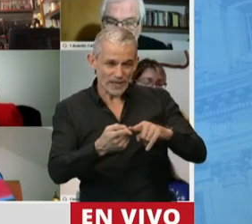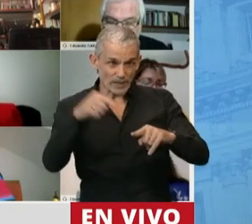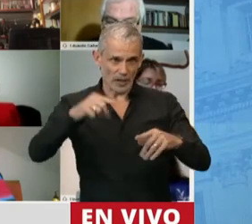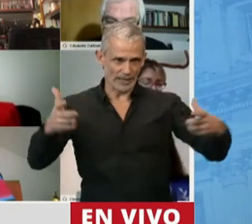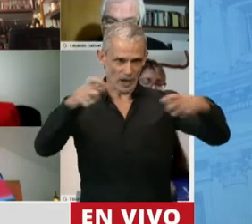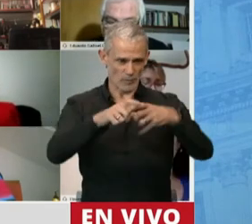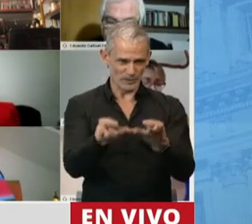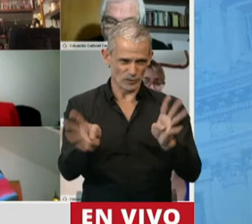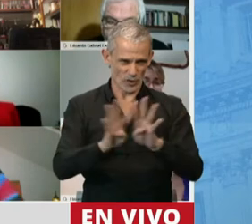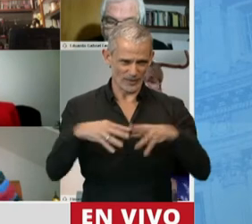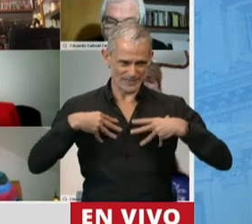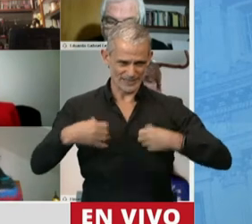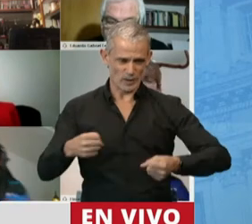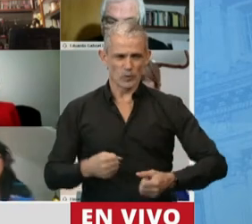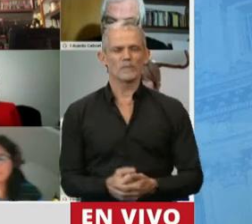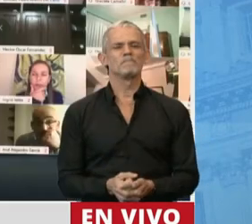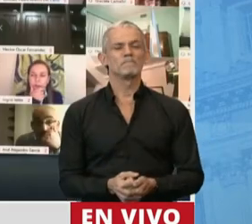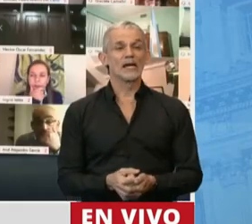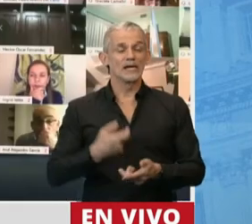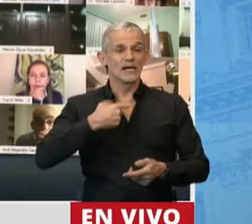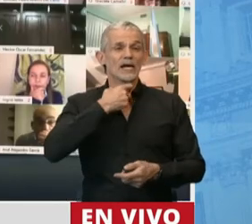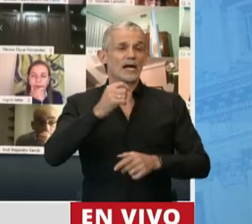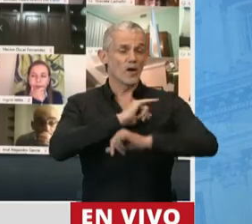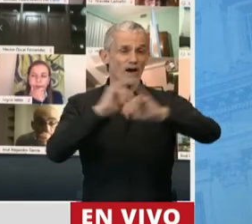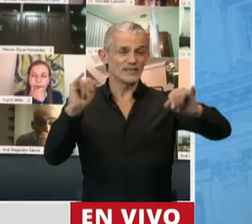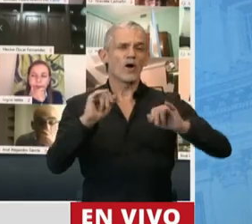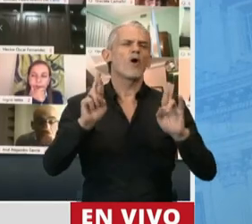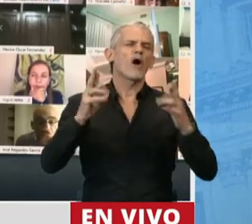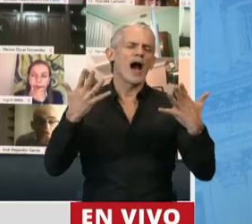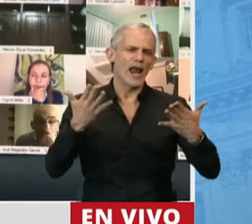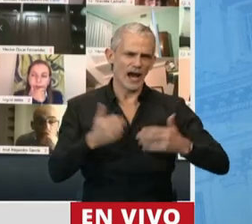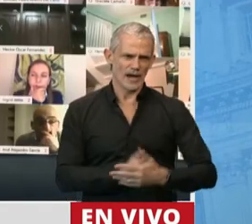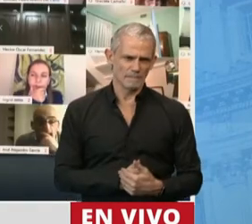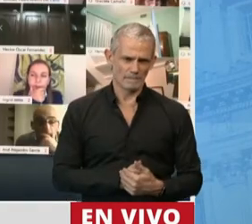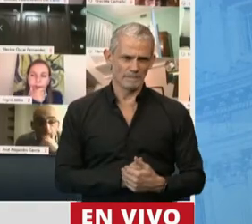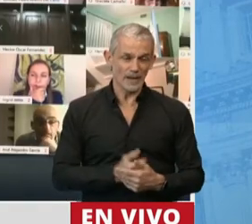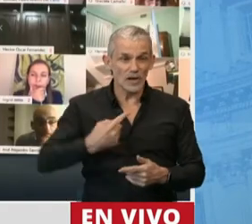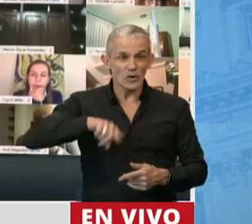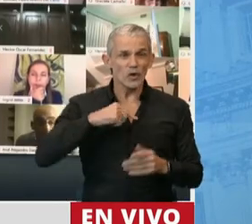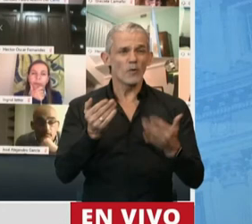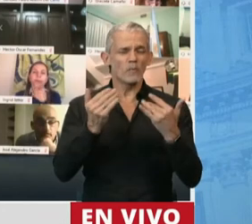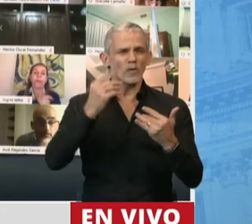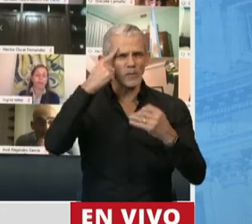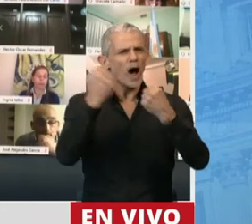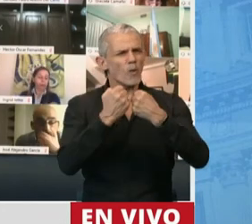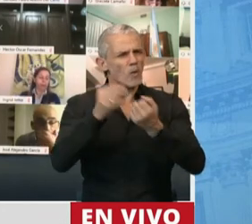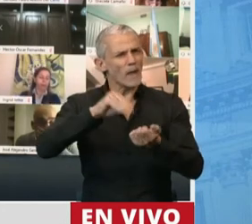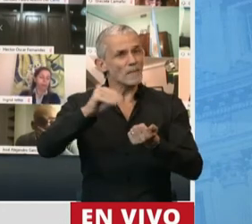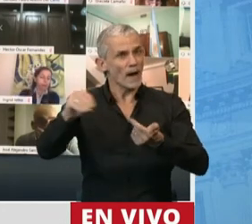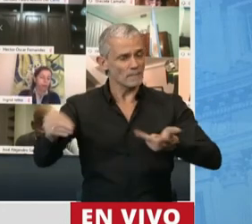esta Comisión de Salud. Quiero decir, Presidente, que ojalá podamos empezar a coincidir